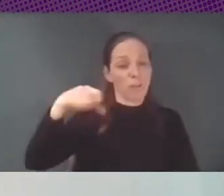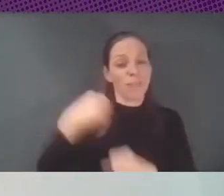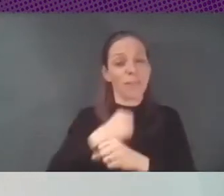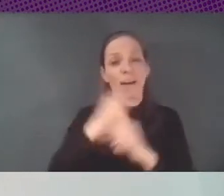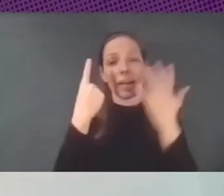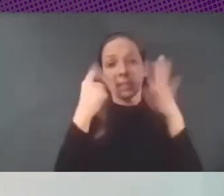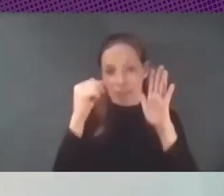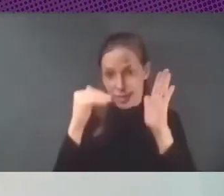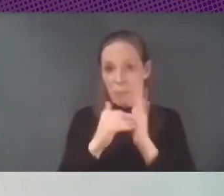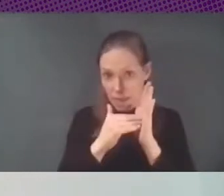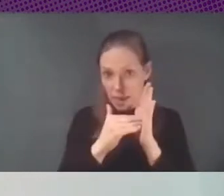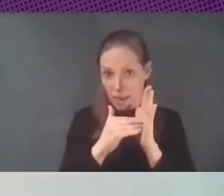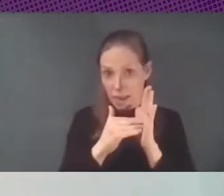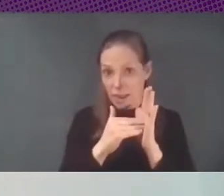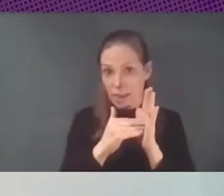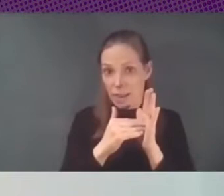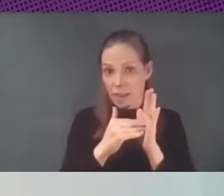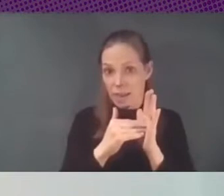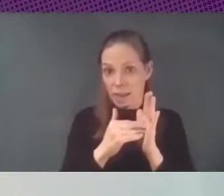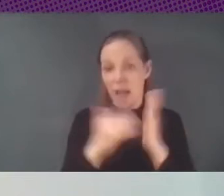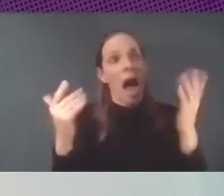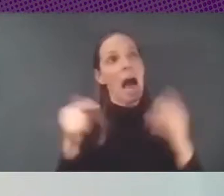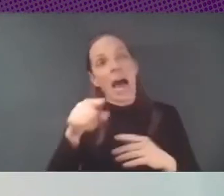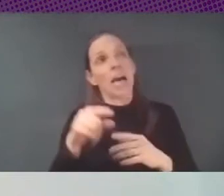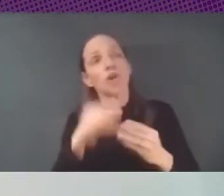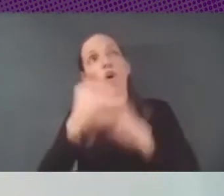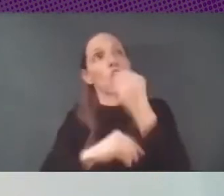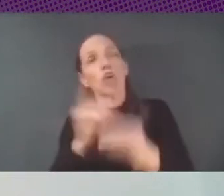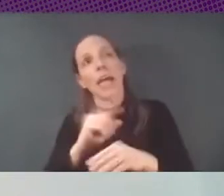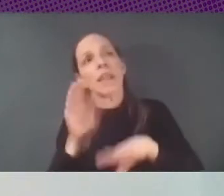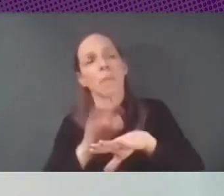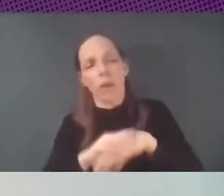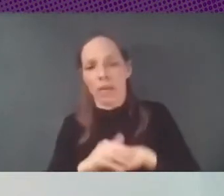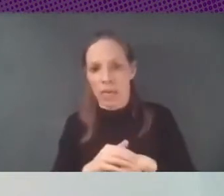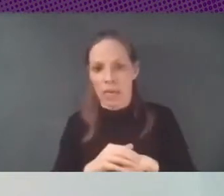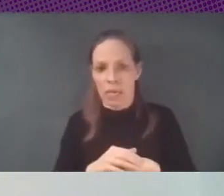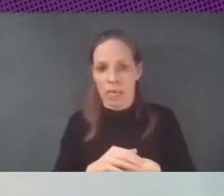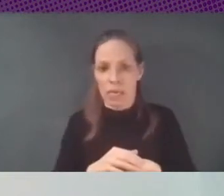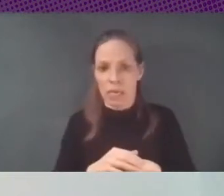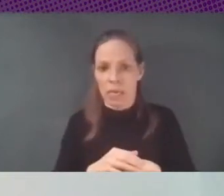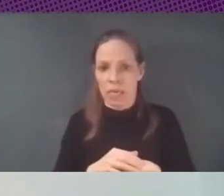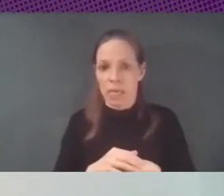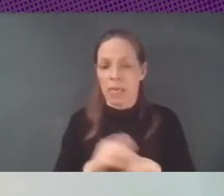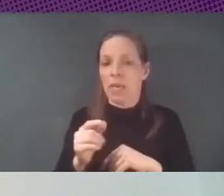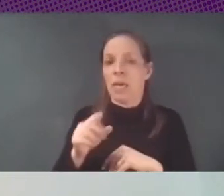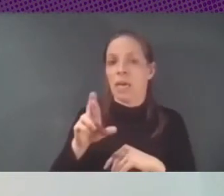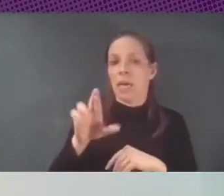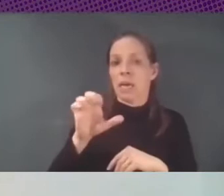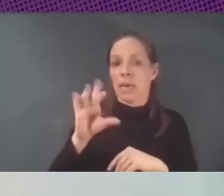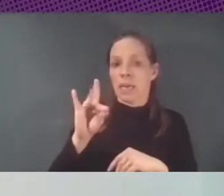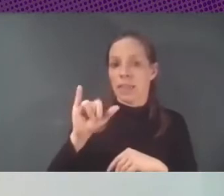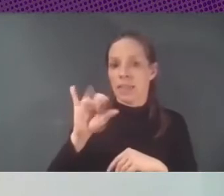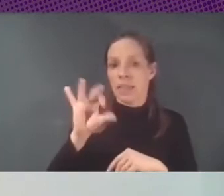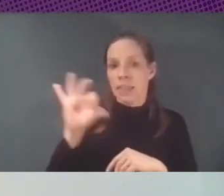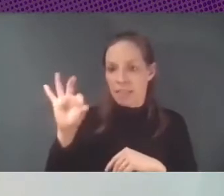entonces cuando se dice ¿y por qué no se da esta respuesta? ¿por qué los 12 que hay contratados de Rediris no crean una alternativa